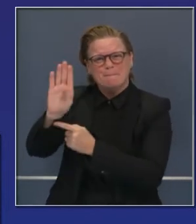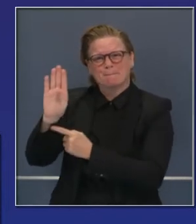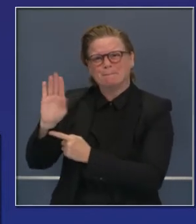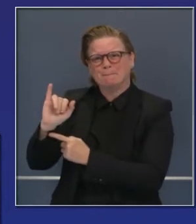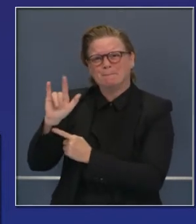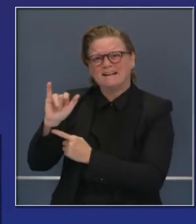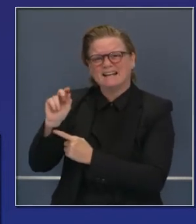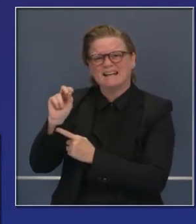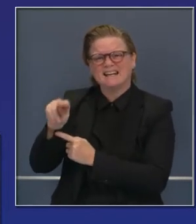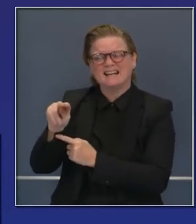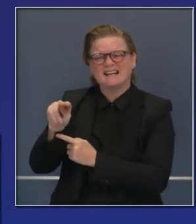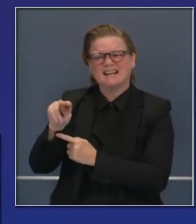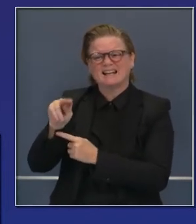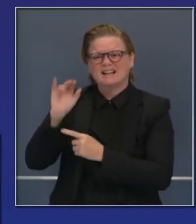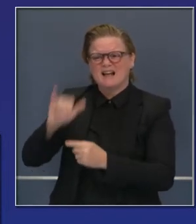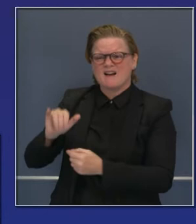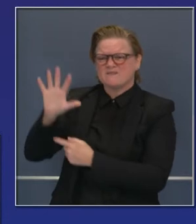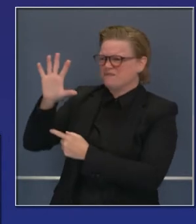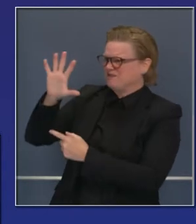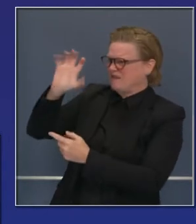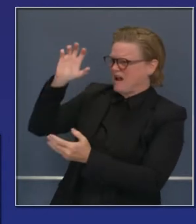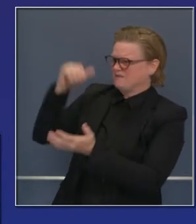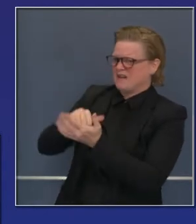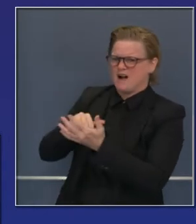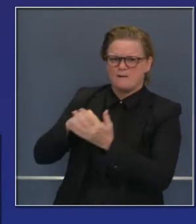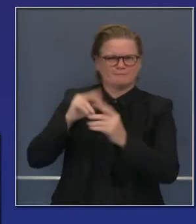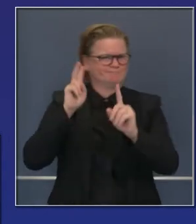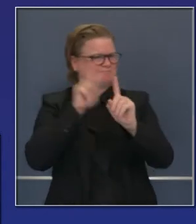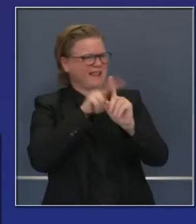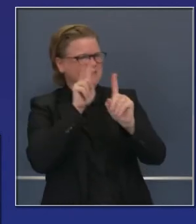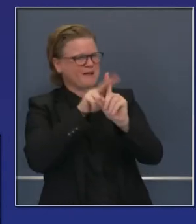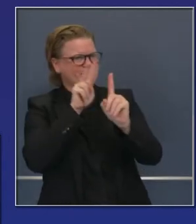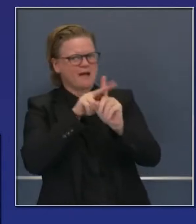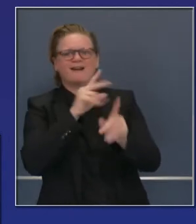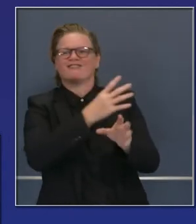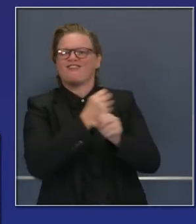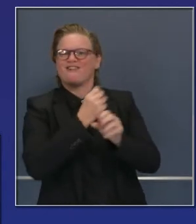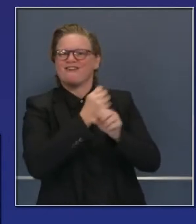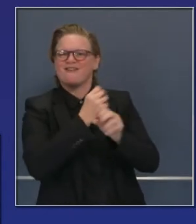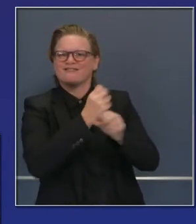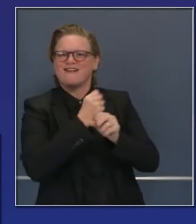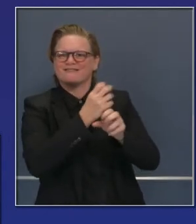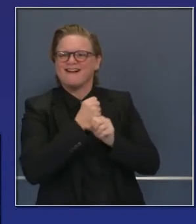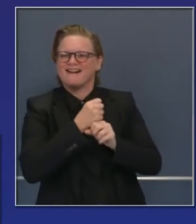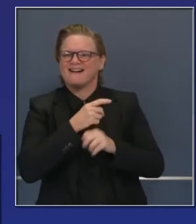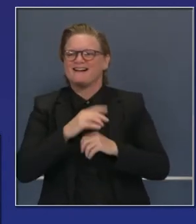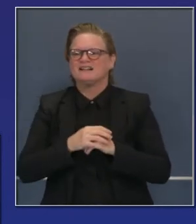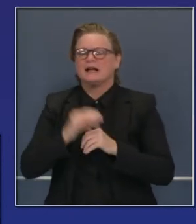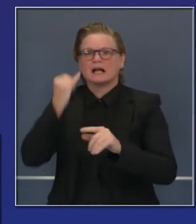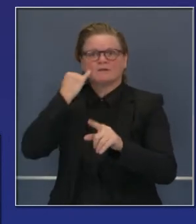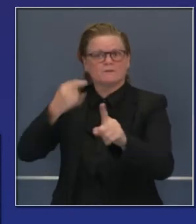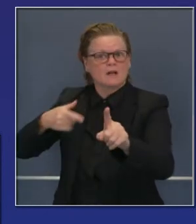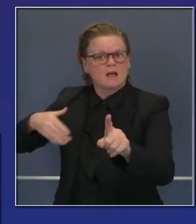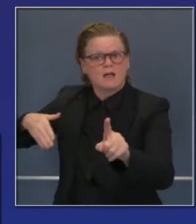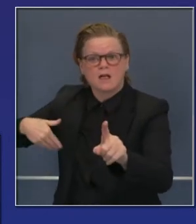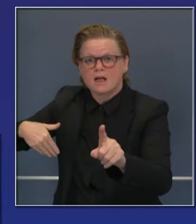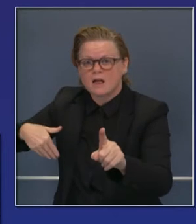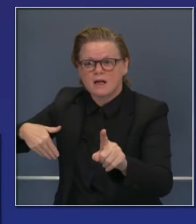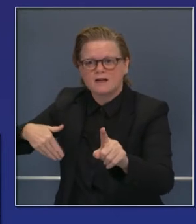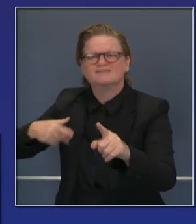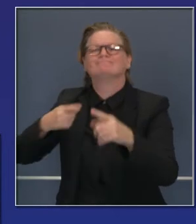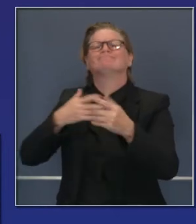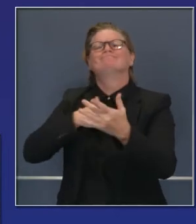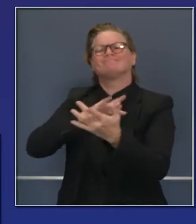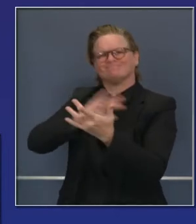Subvenciones que han recibido este dinero han aprovechado estos programas. Si usted no lo ha hecho, hágalo, por favor, vaya a